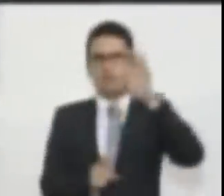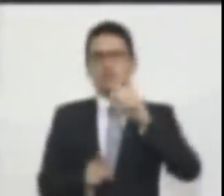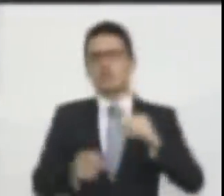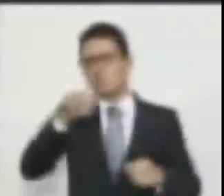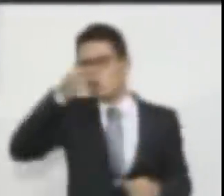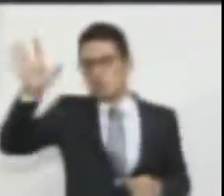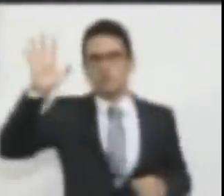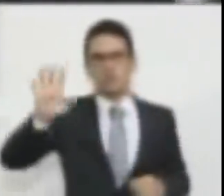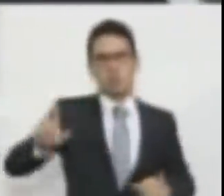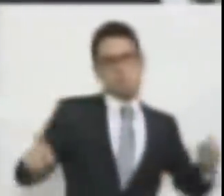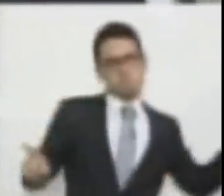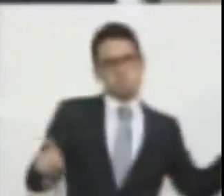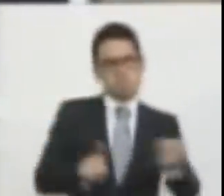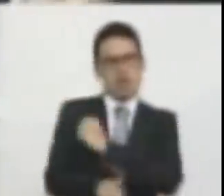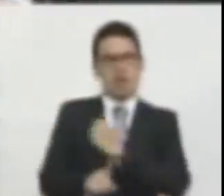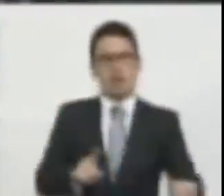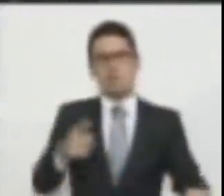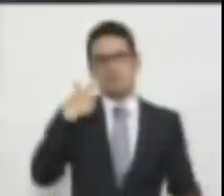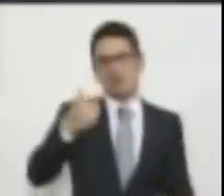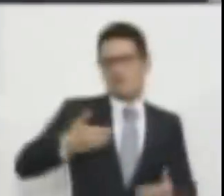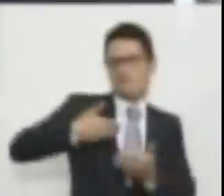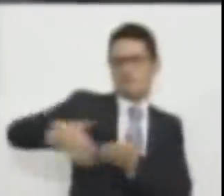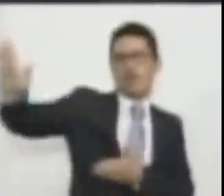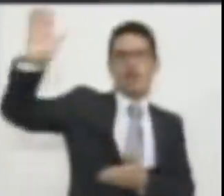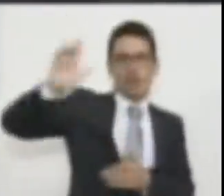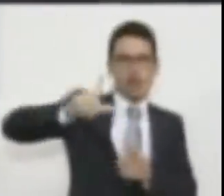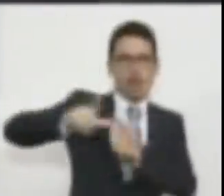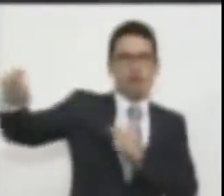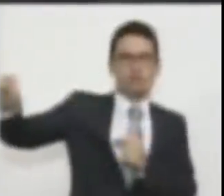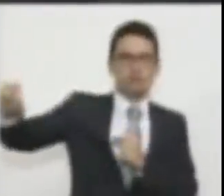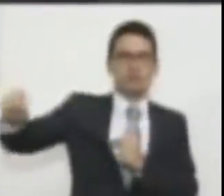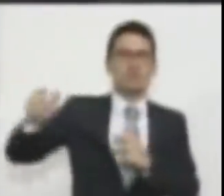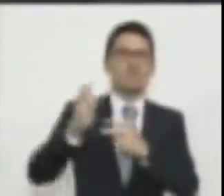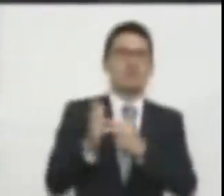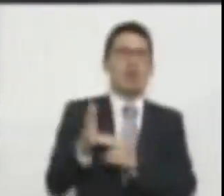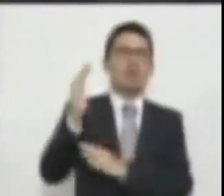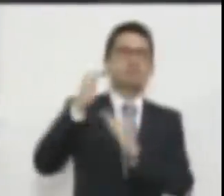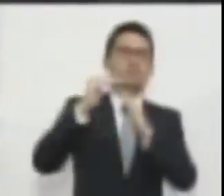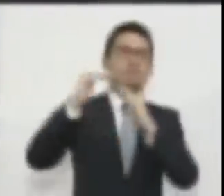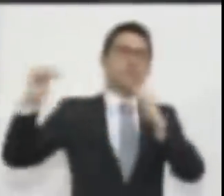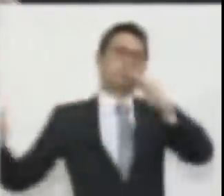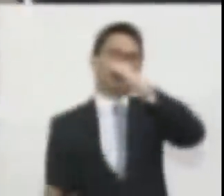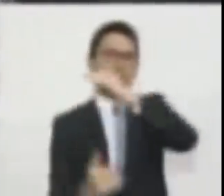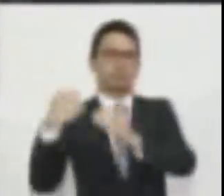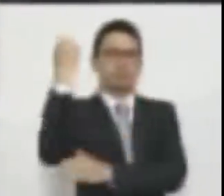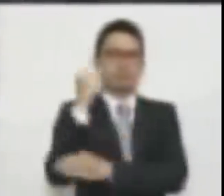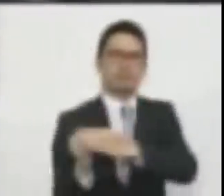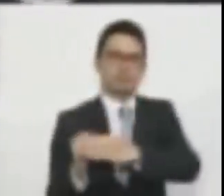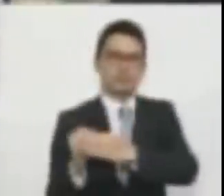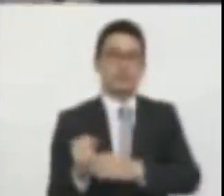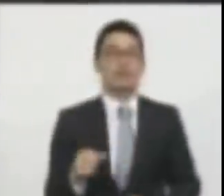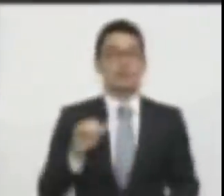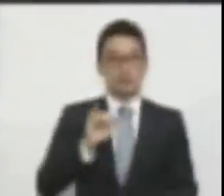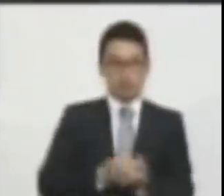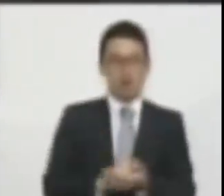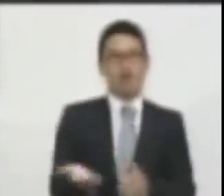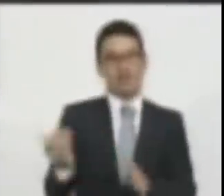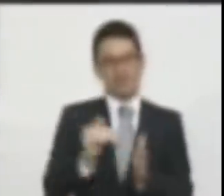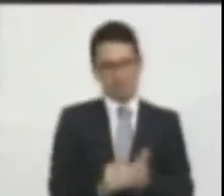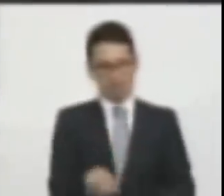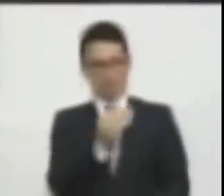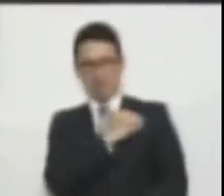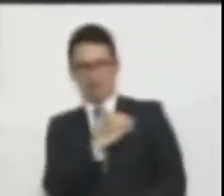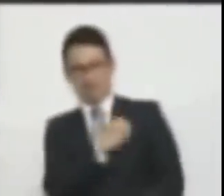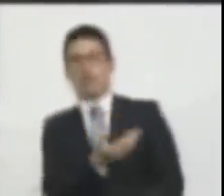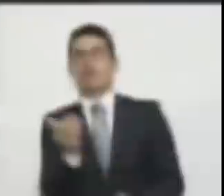la tira al cuarto de San Alejo la disminuye por eso por eso para que usted no me vuelva a llamar la atención